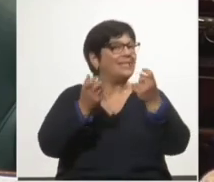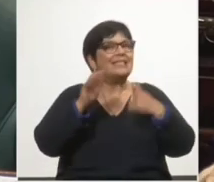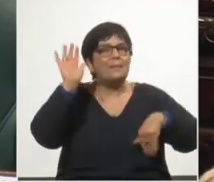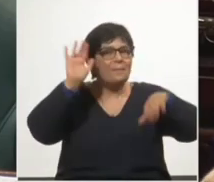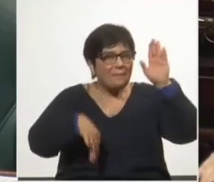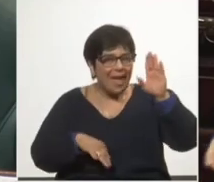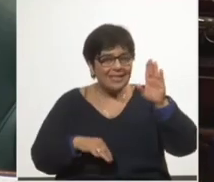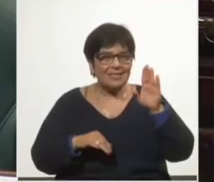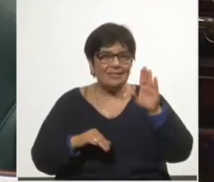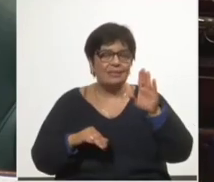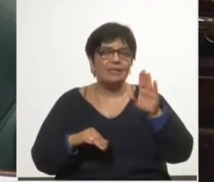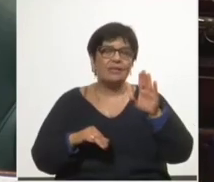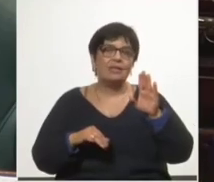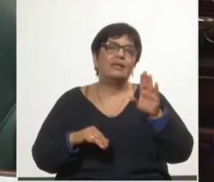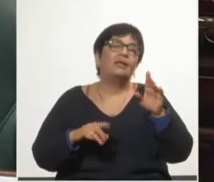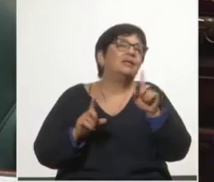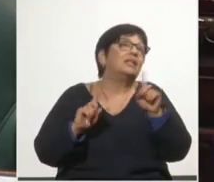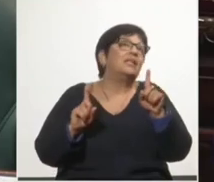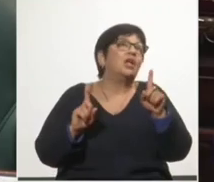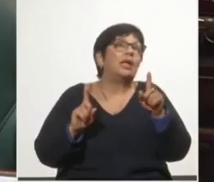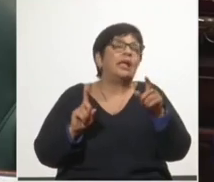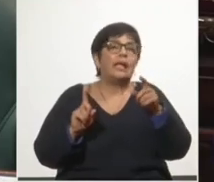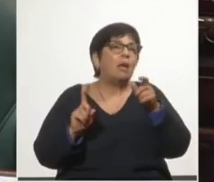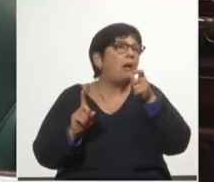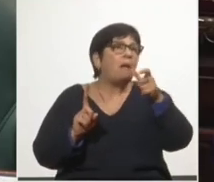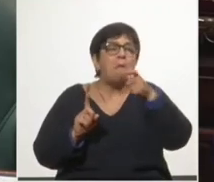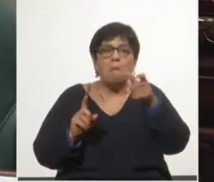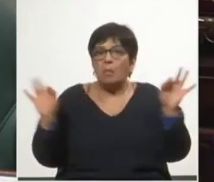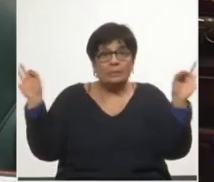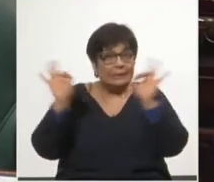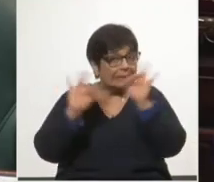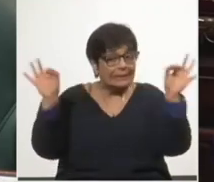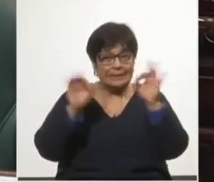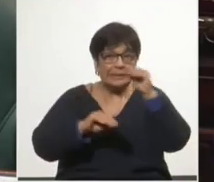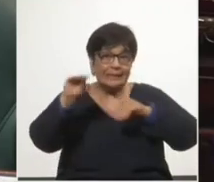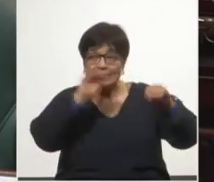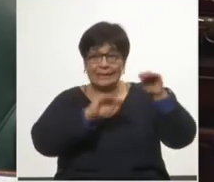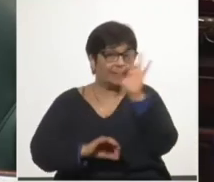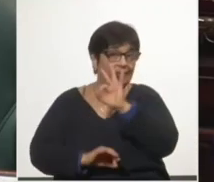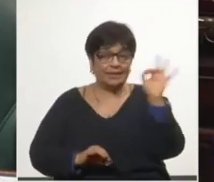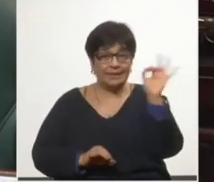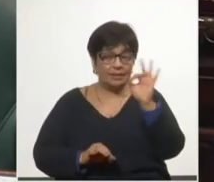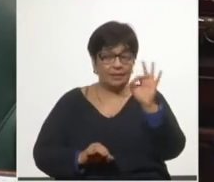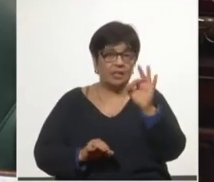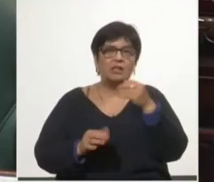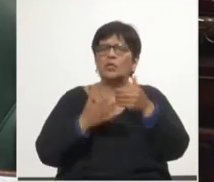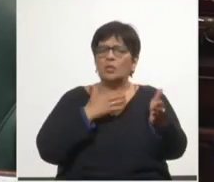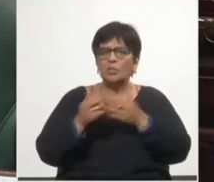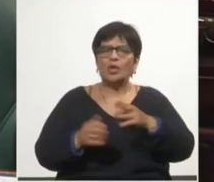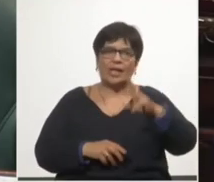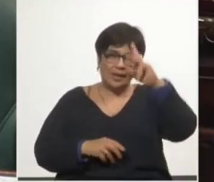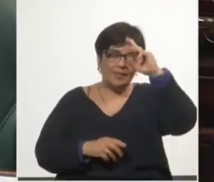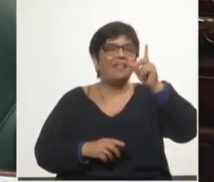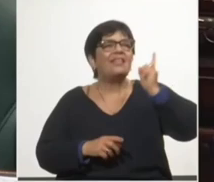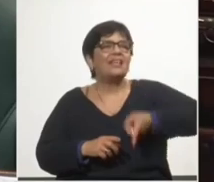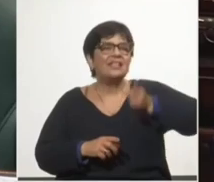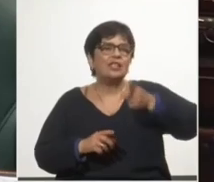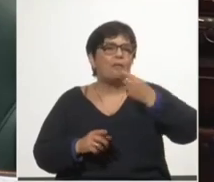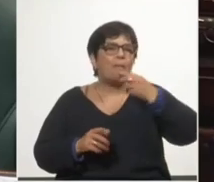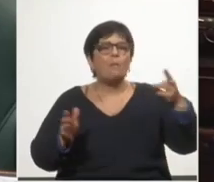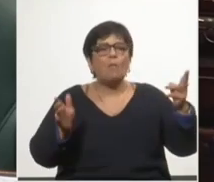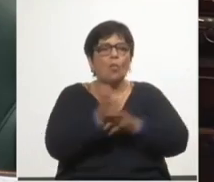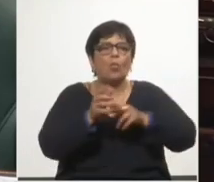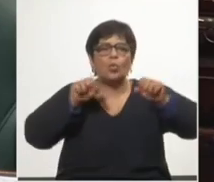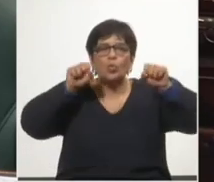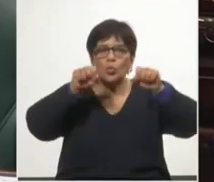necesitaban, sin una sola razón que lo justifique. Aún respetando sus directivas fiscales,